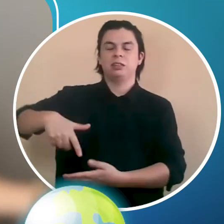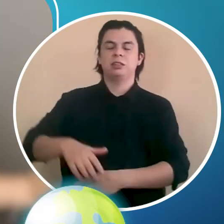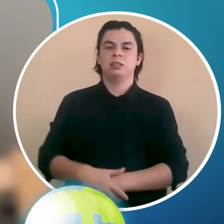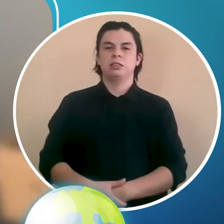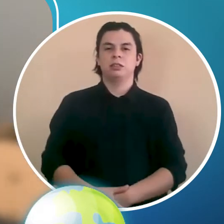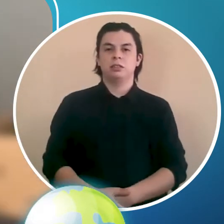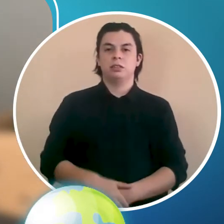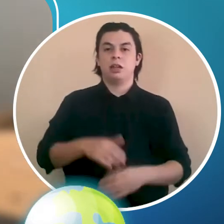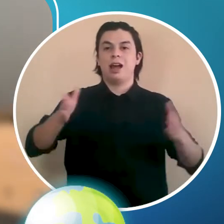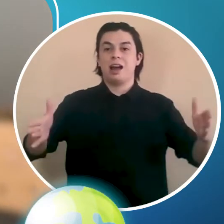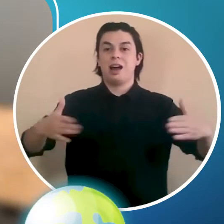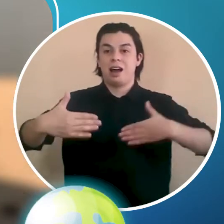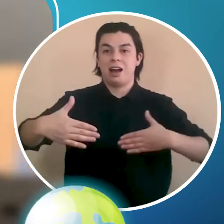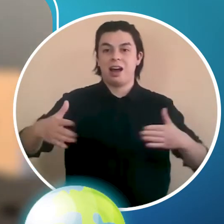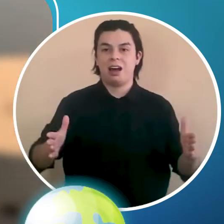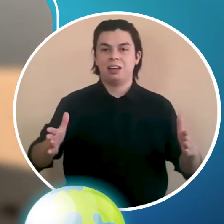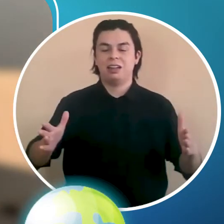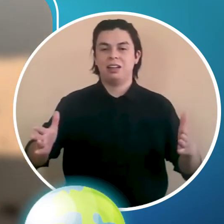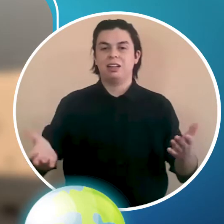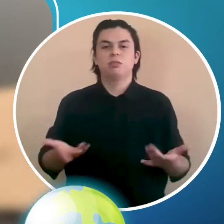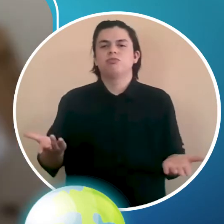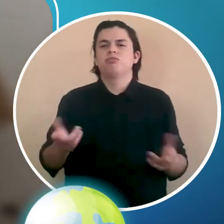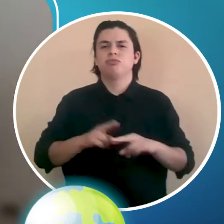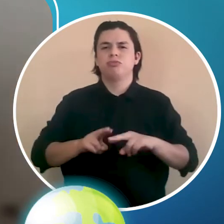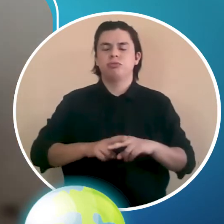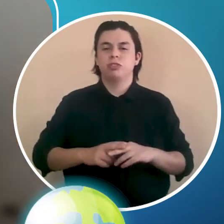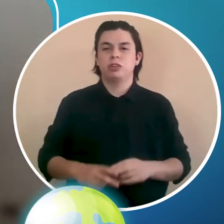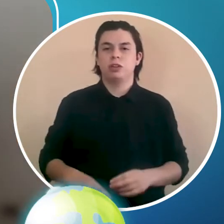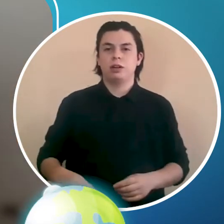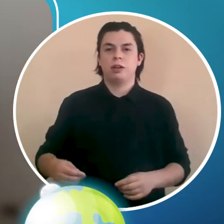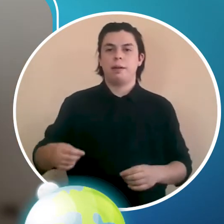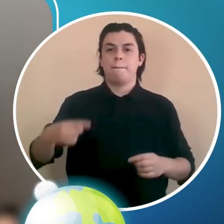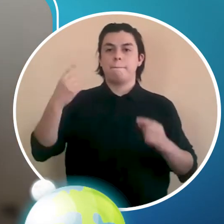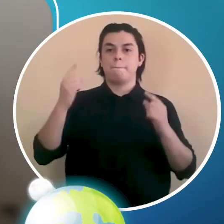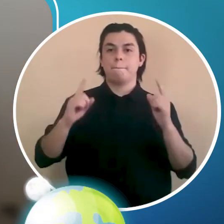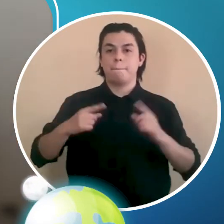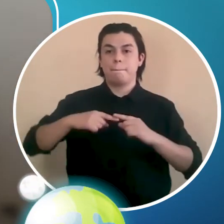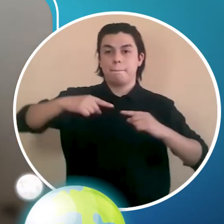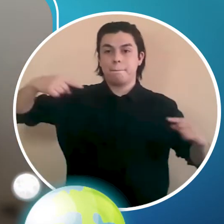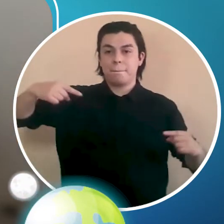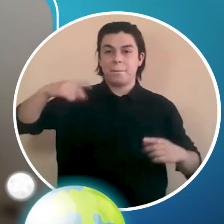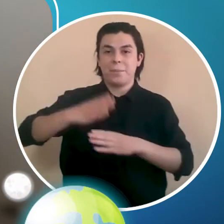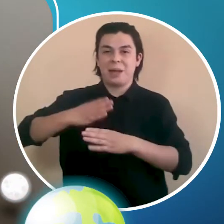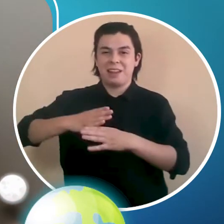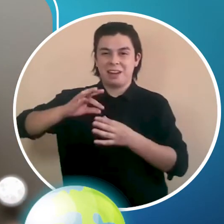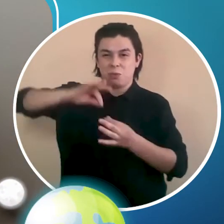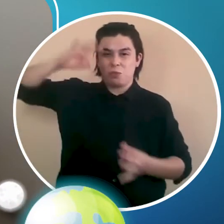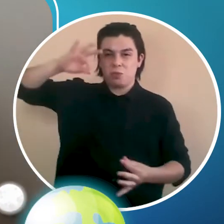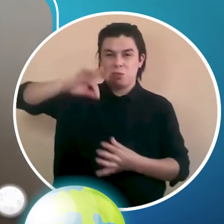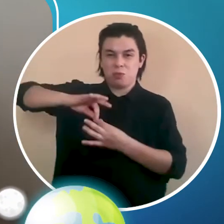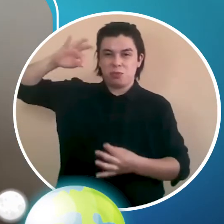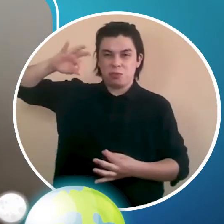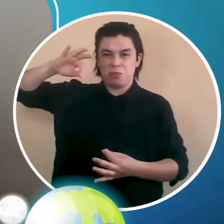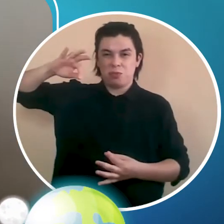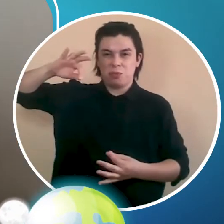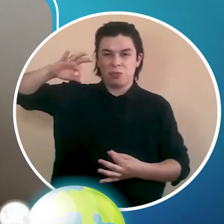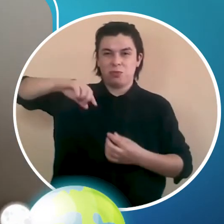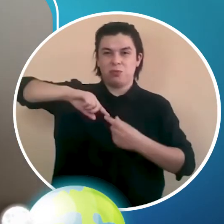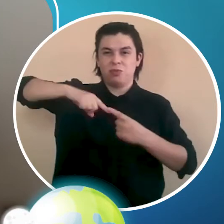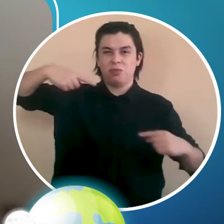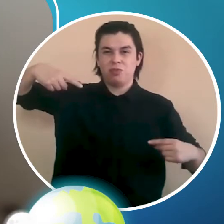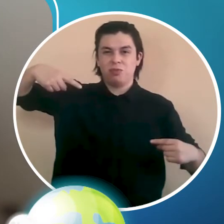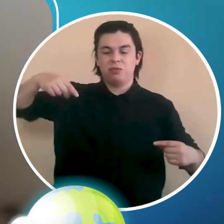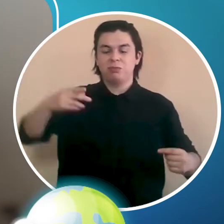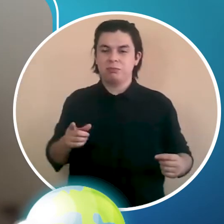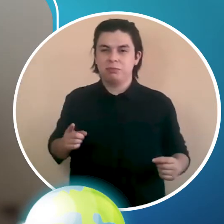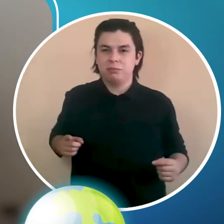Y bueno, ahora con nuestra caja de zapatos, vamos a insertar nuestros palitos de brochetas para poder darle mayor libertad